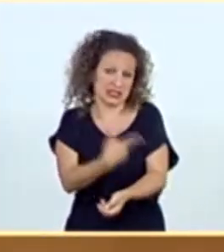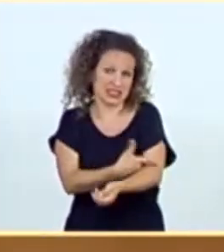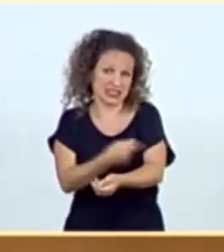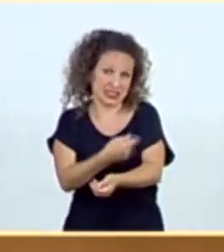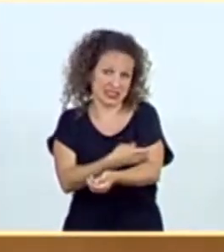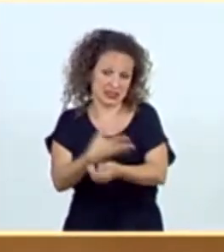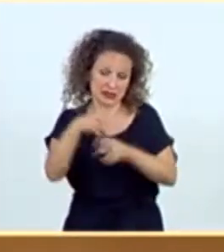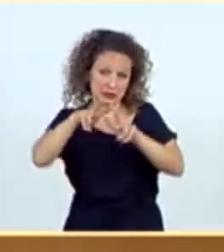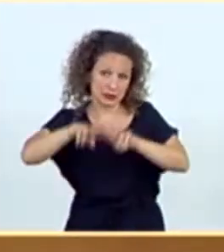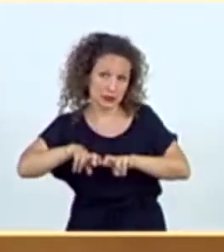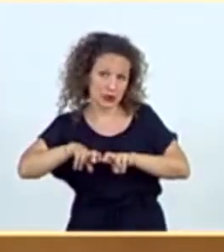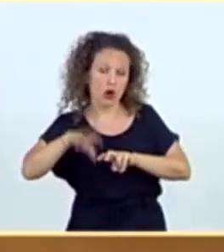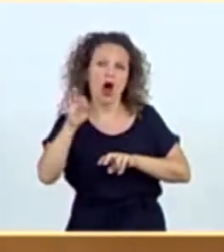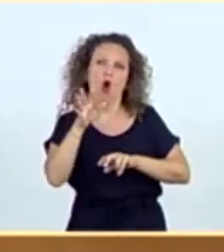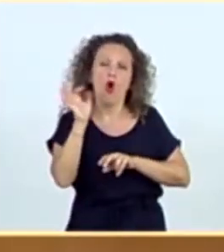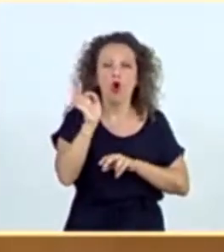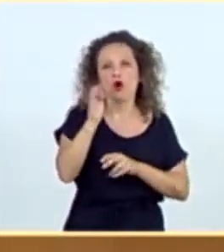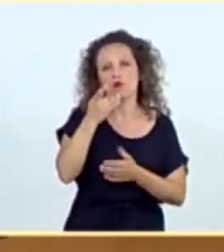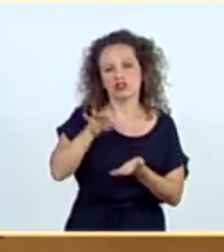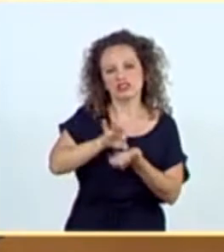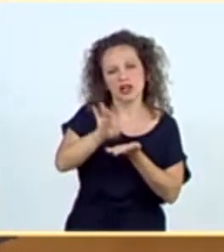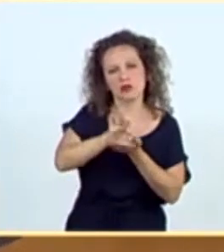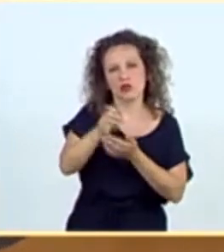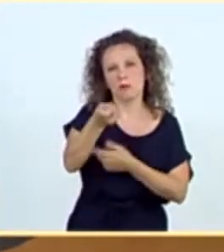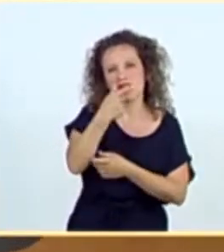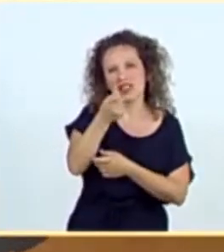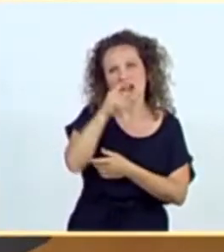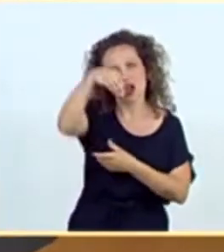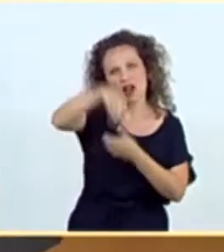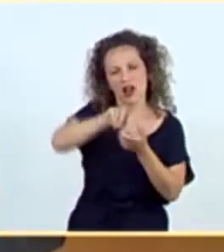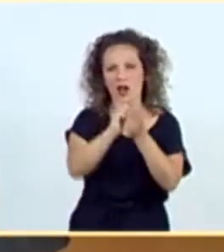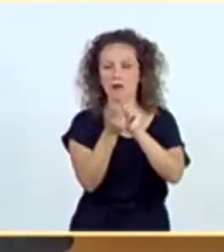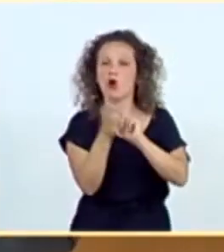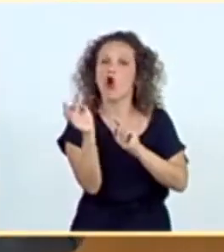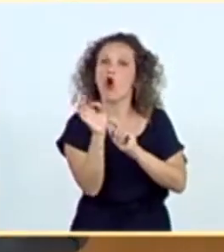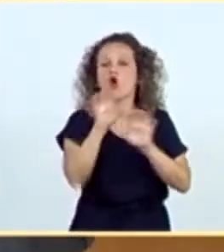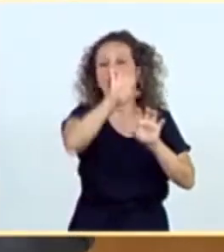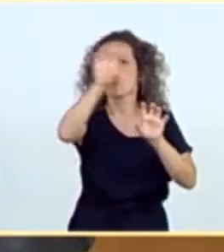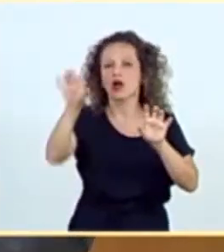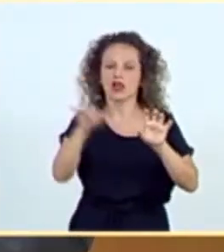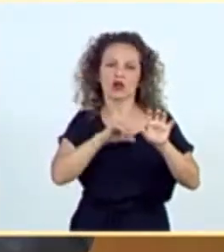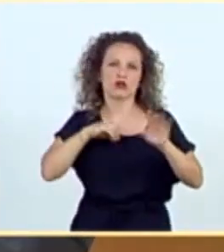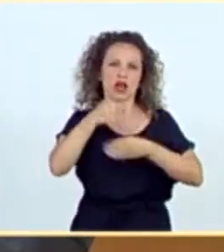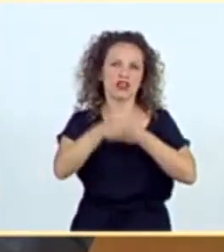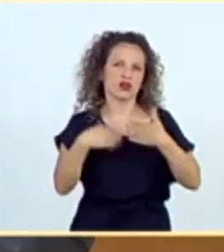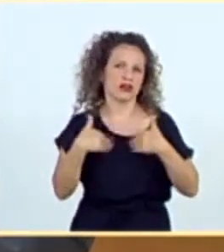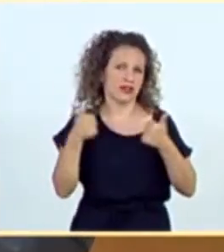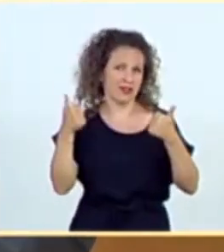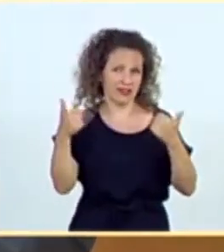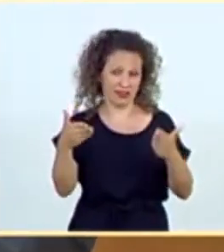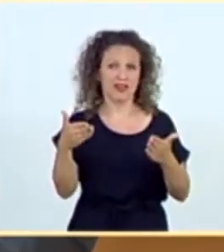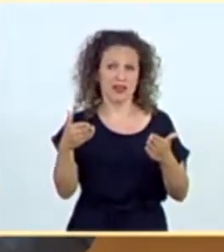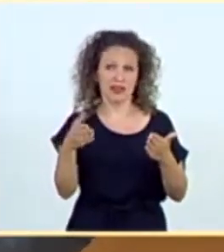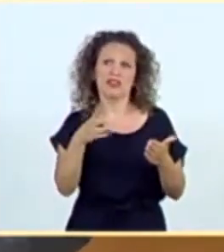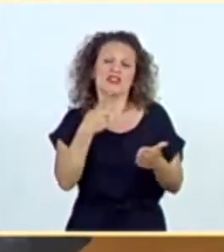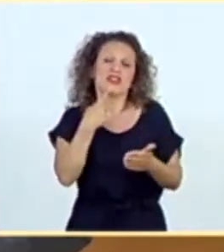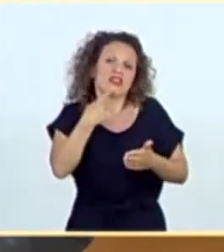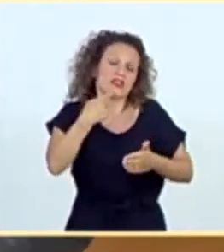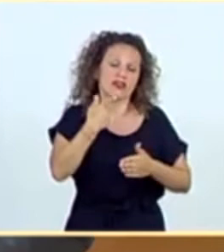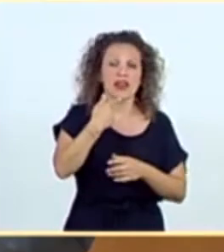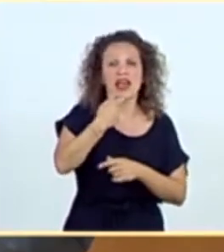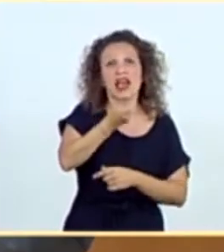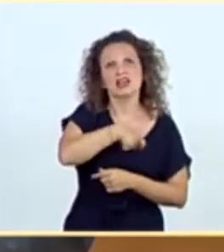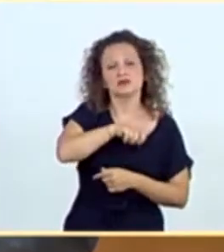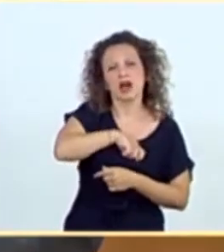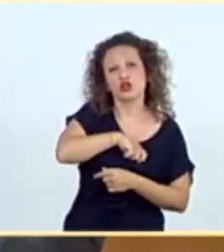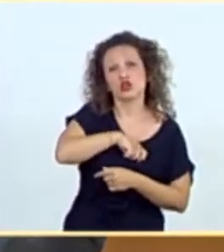más sanitario, más medicalizado? ¿O van a dejar que cada comunidad autónoma haga lo que quiera, evidenciando que los españoles somos diferentes